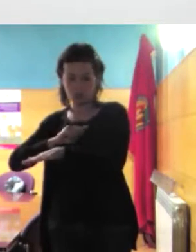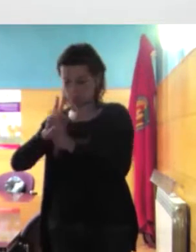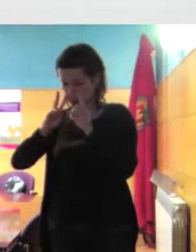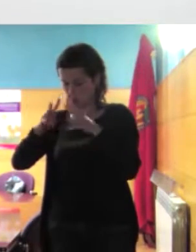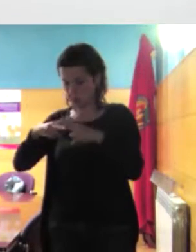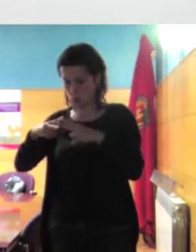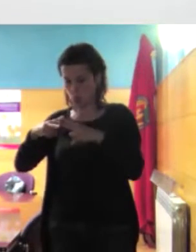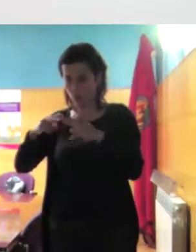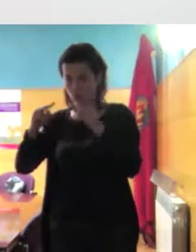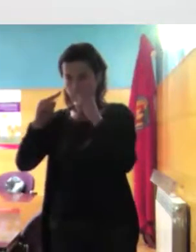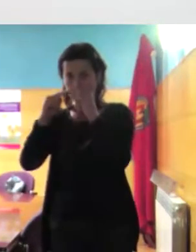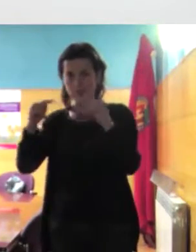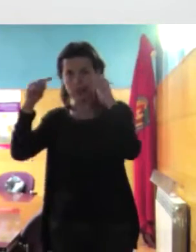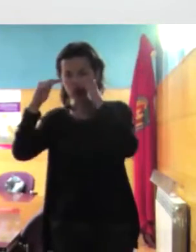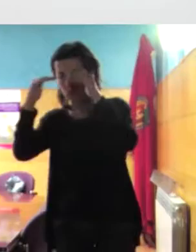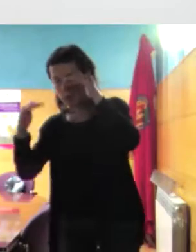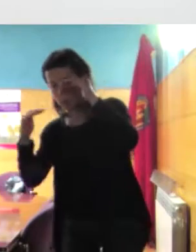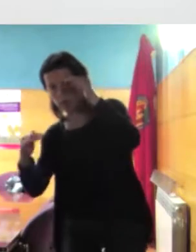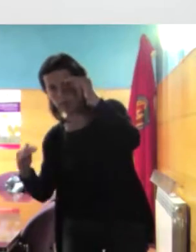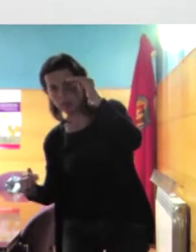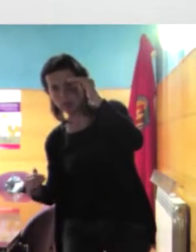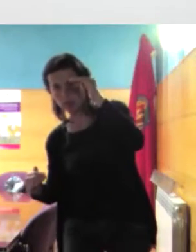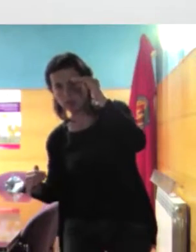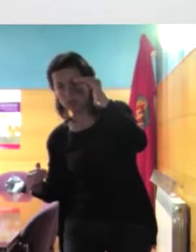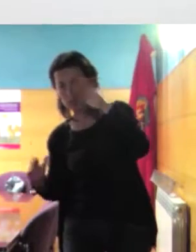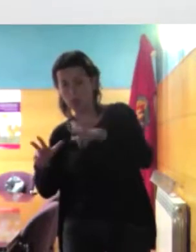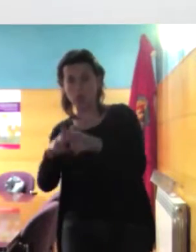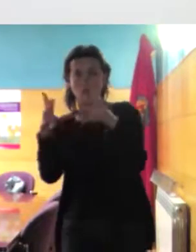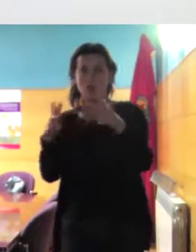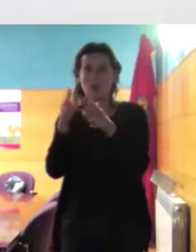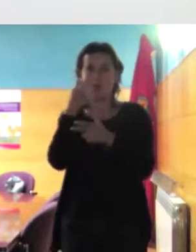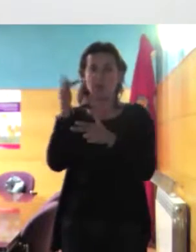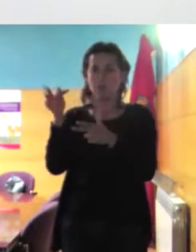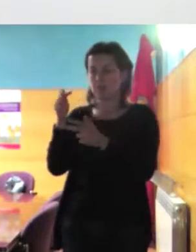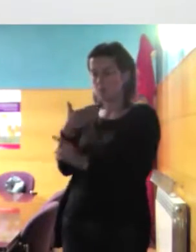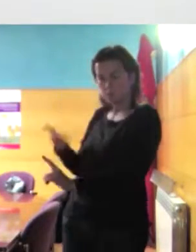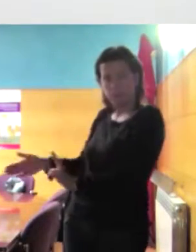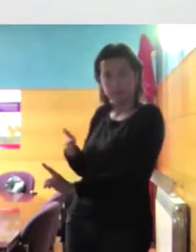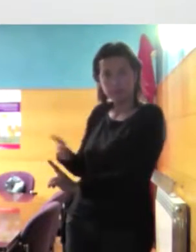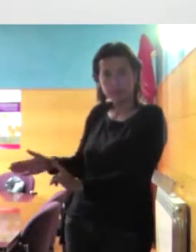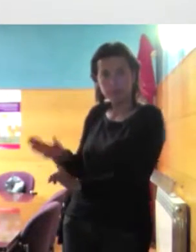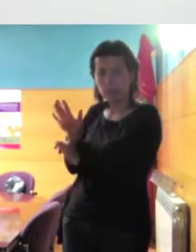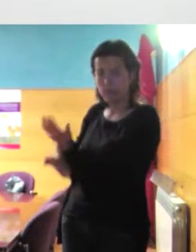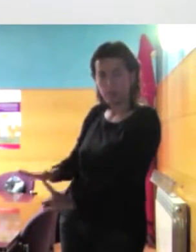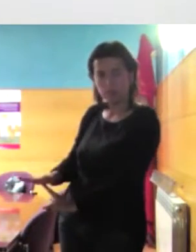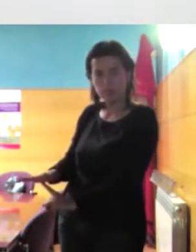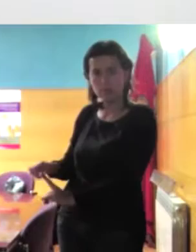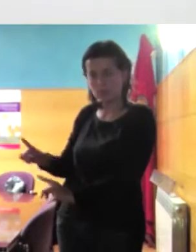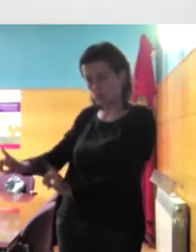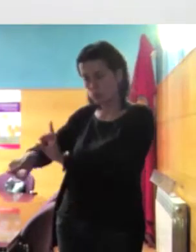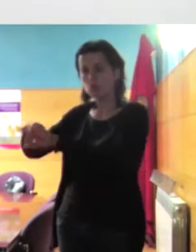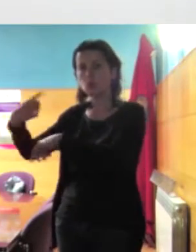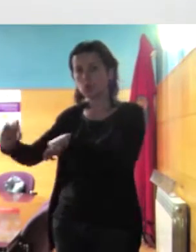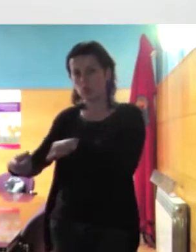tercera categoría maltratados y maltratadas por la sociedad francesa y eso está teniendo unas consecuencias terribles